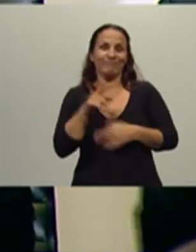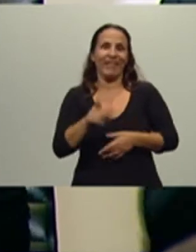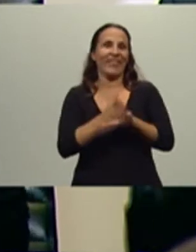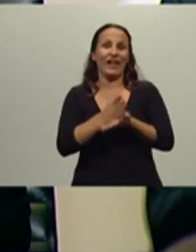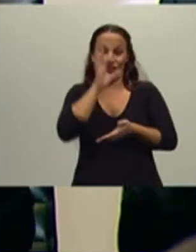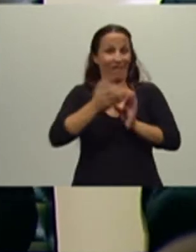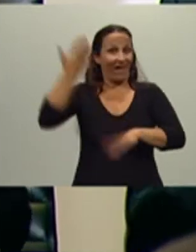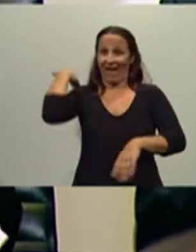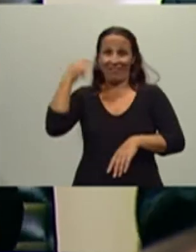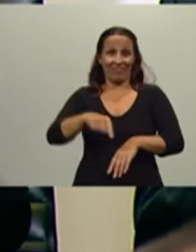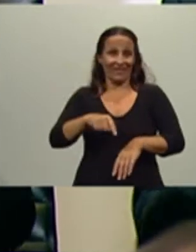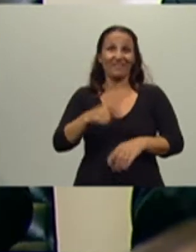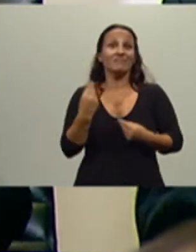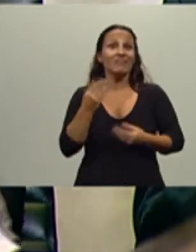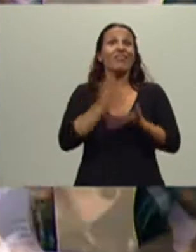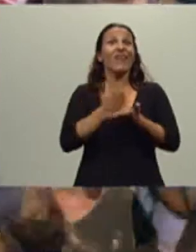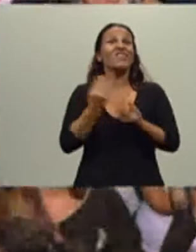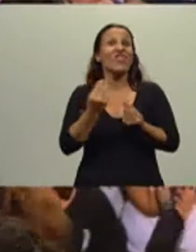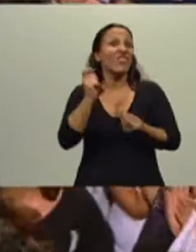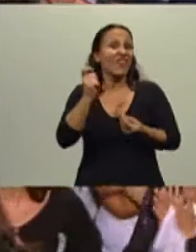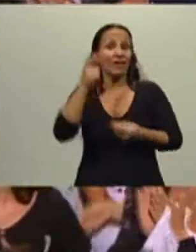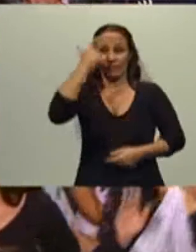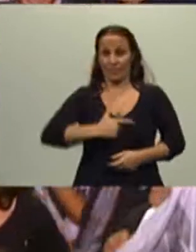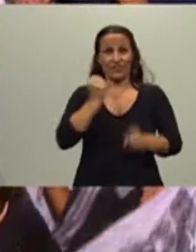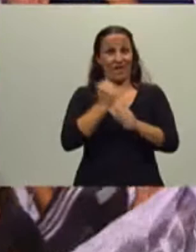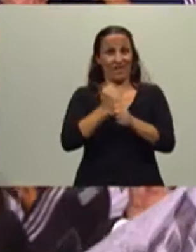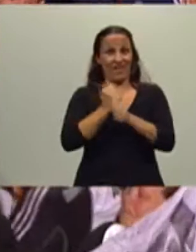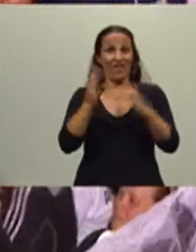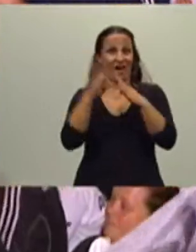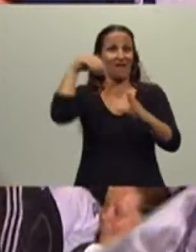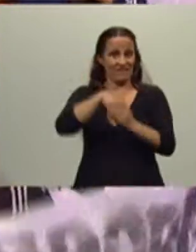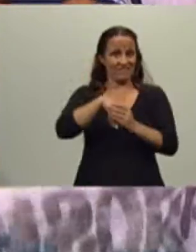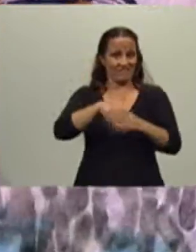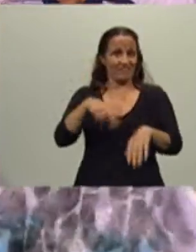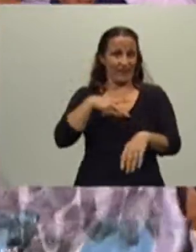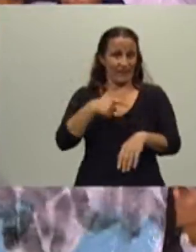y que realmente